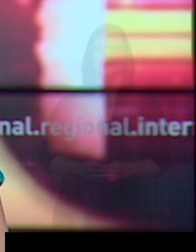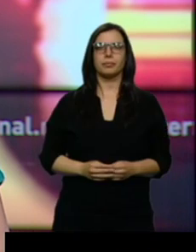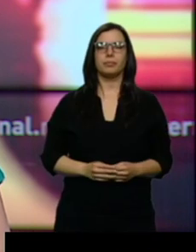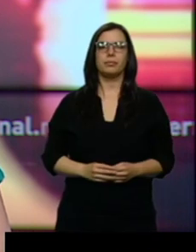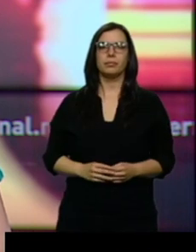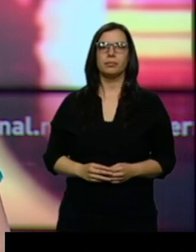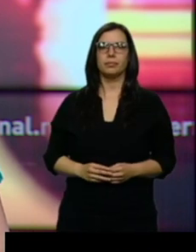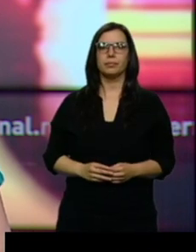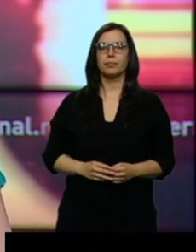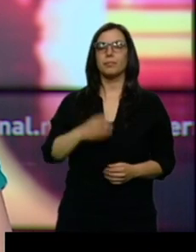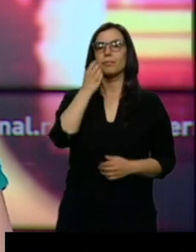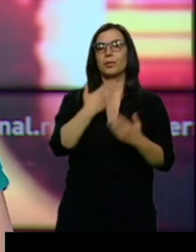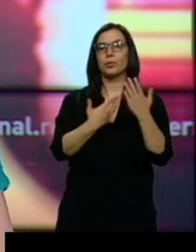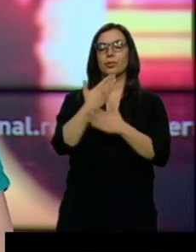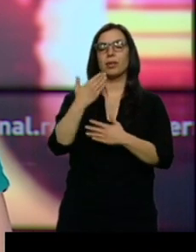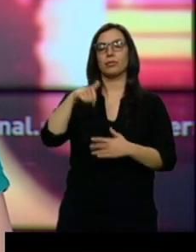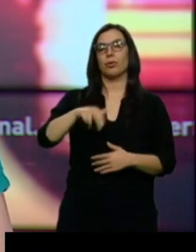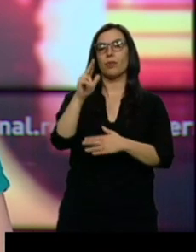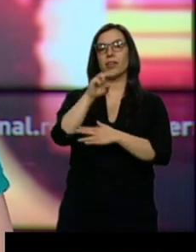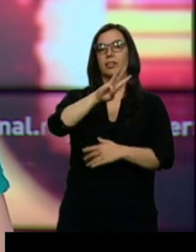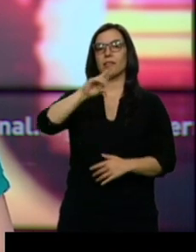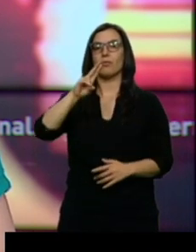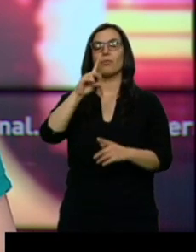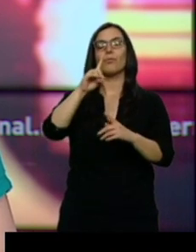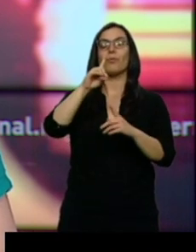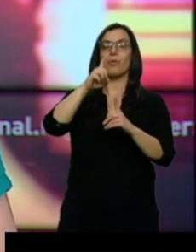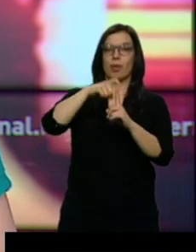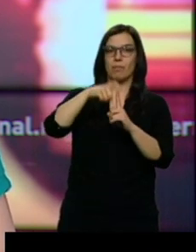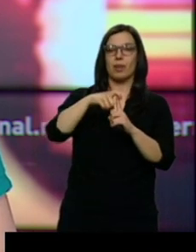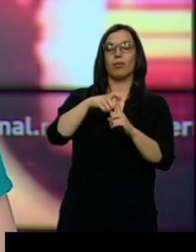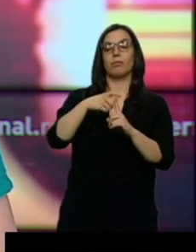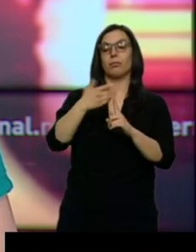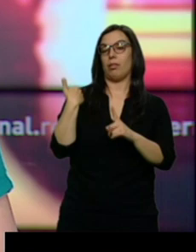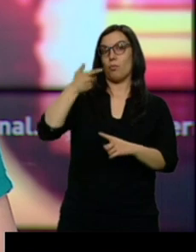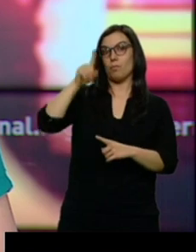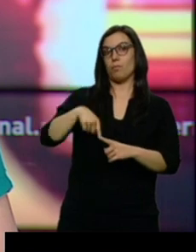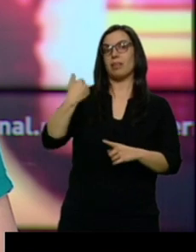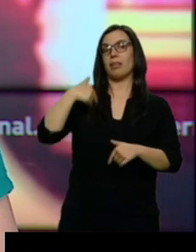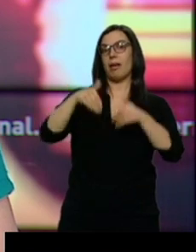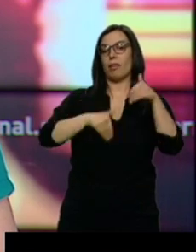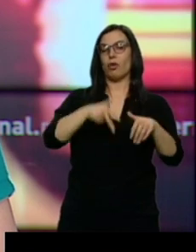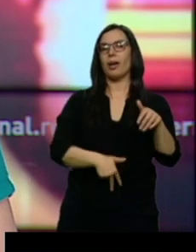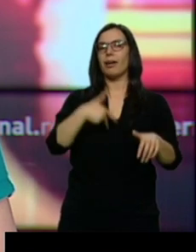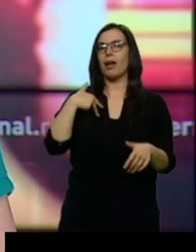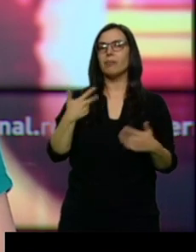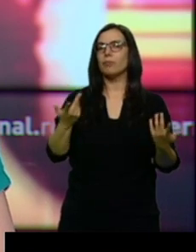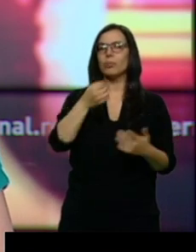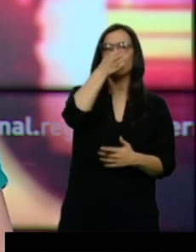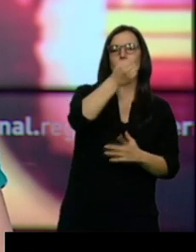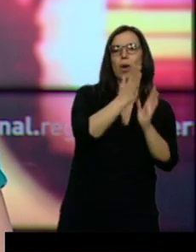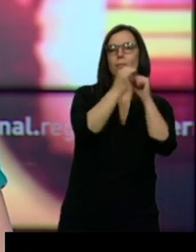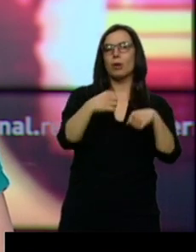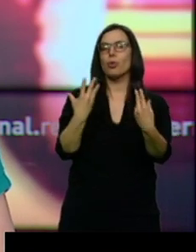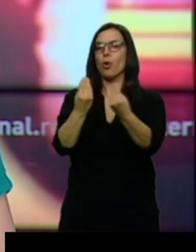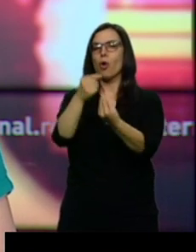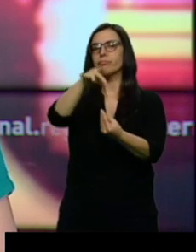Buenos días, viernes 31 de mayo, un mes después de las elecciones generales, seguimos sin saber con quién pactará el PSOE para gobernar. Pero sí